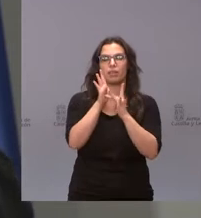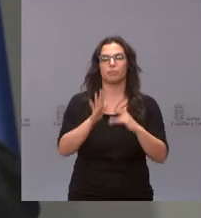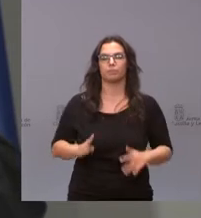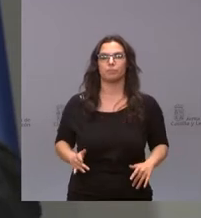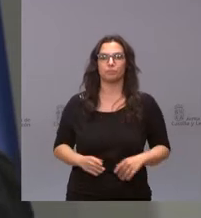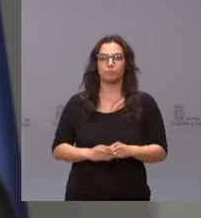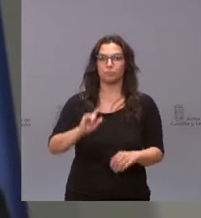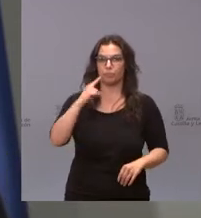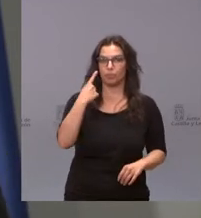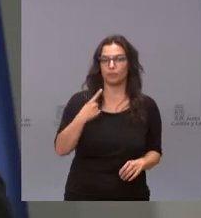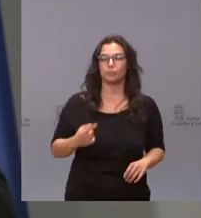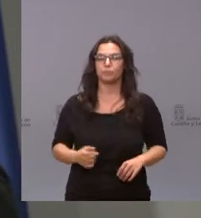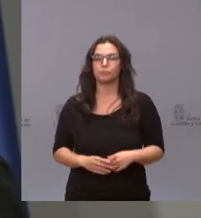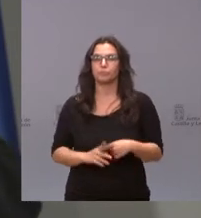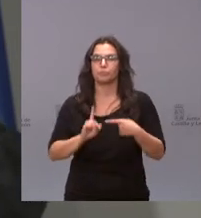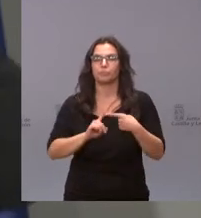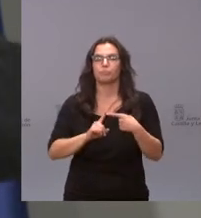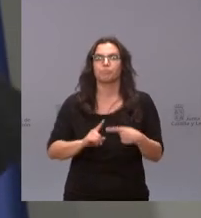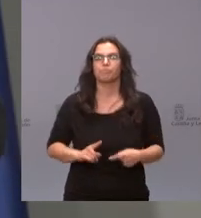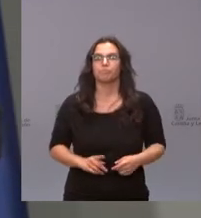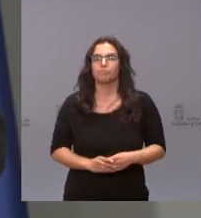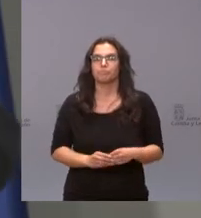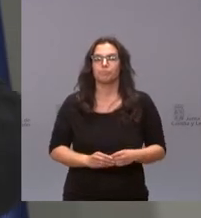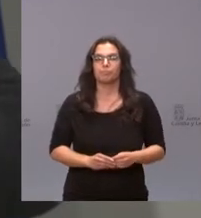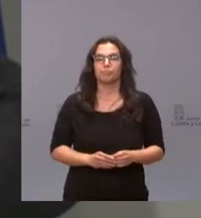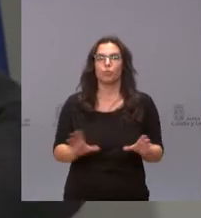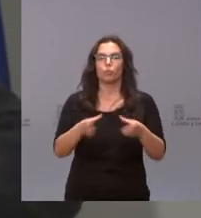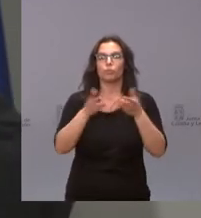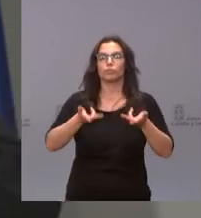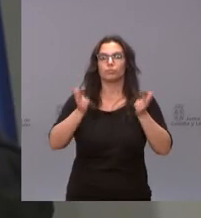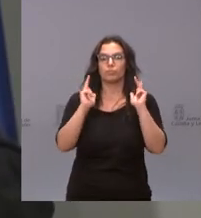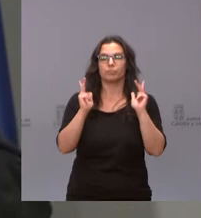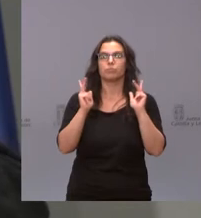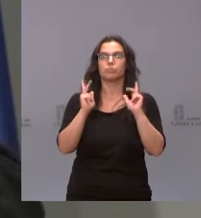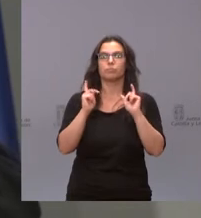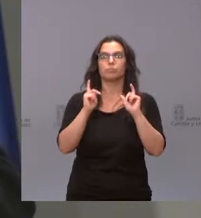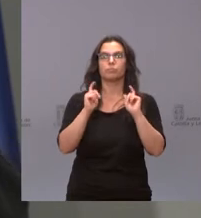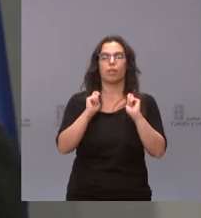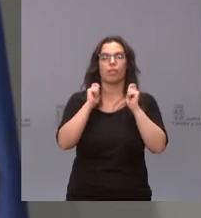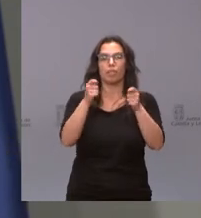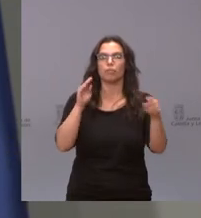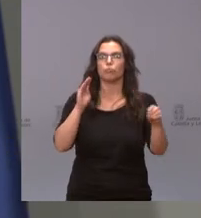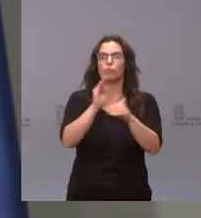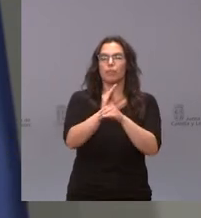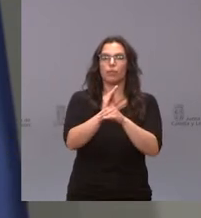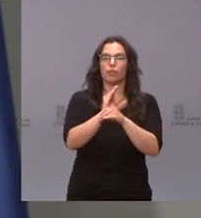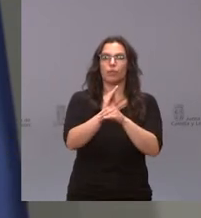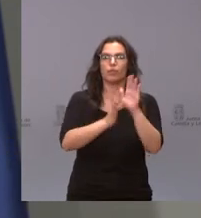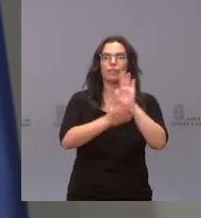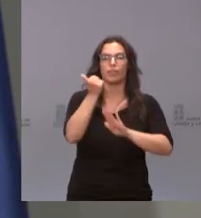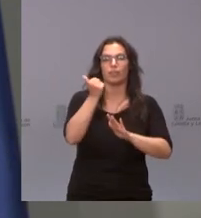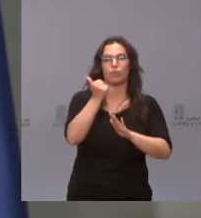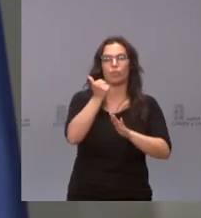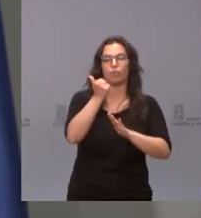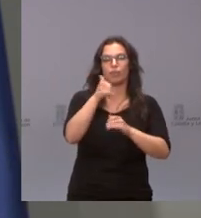En primer lugar, la Junta autoriza la concesión de una subvención a la Federación Regional de